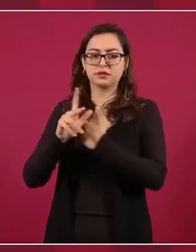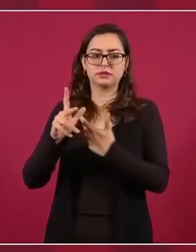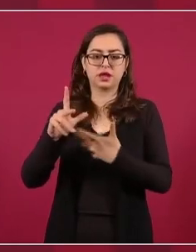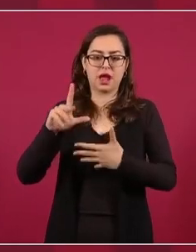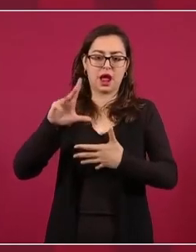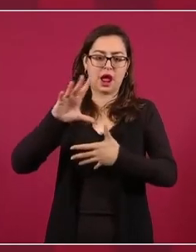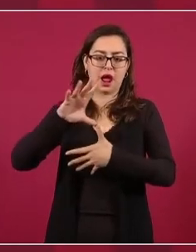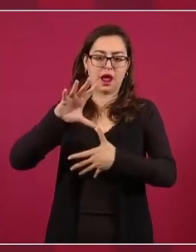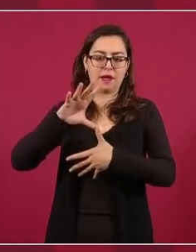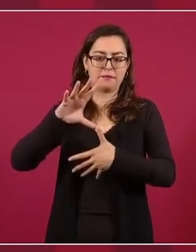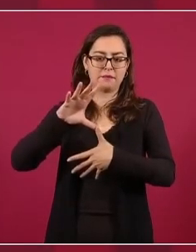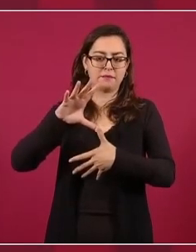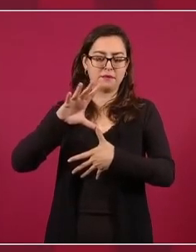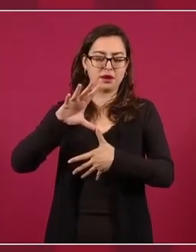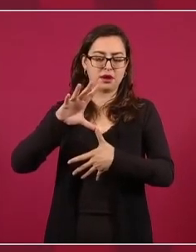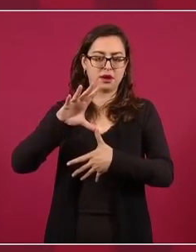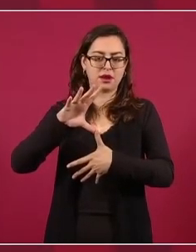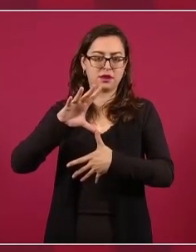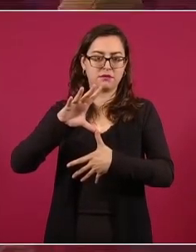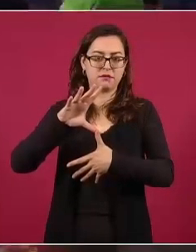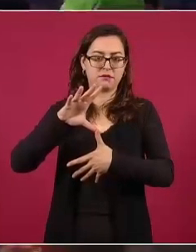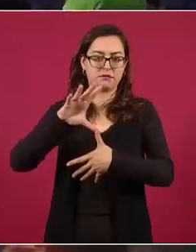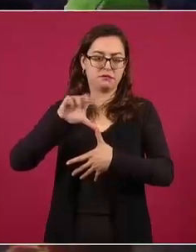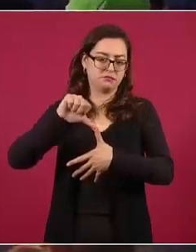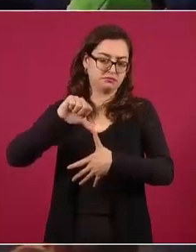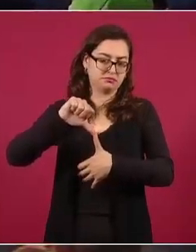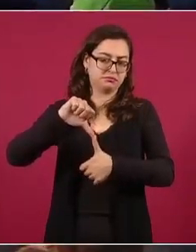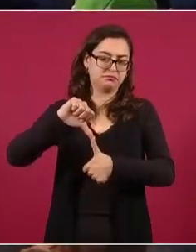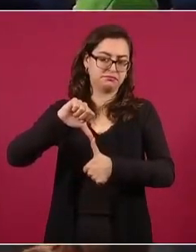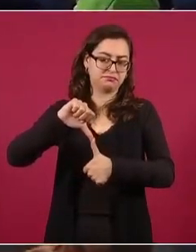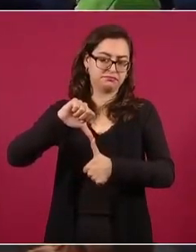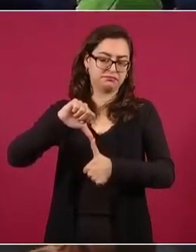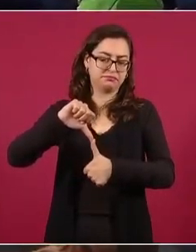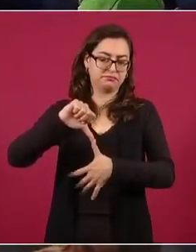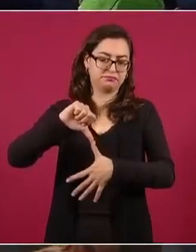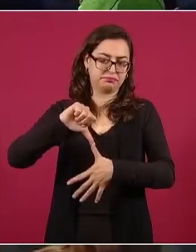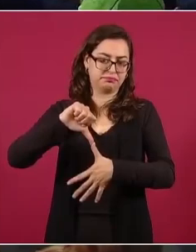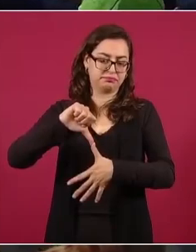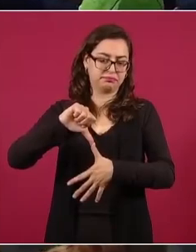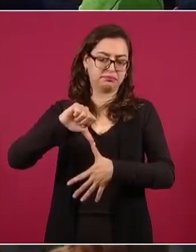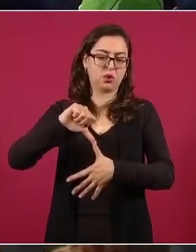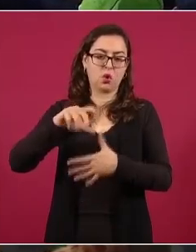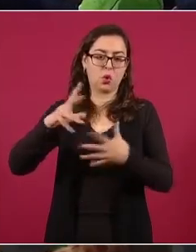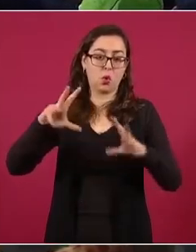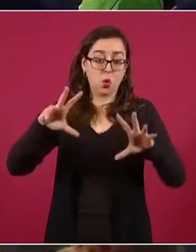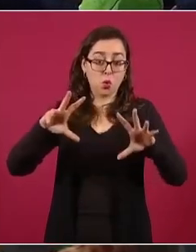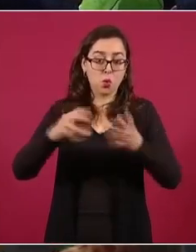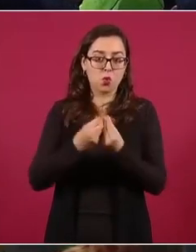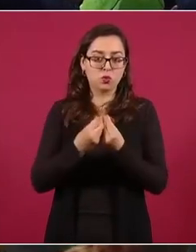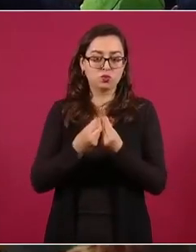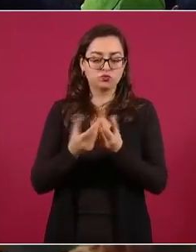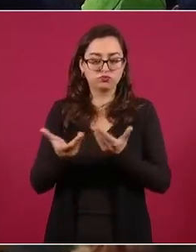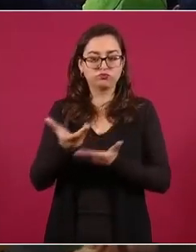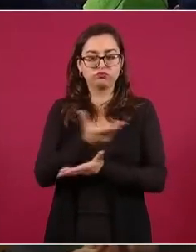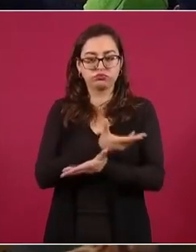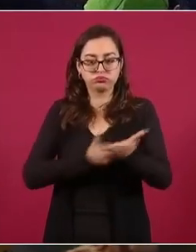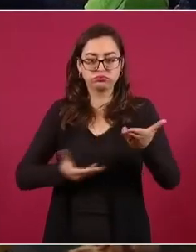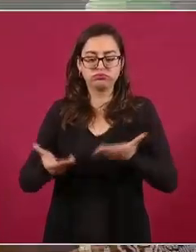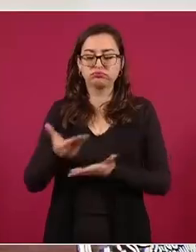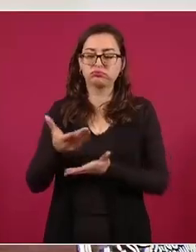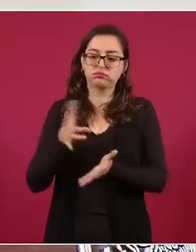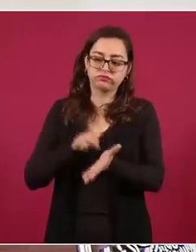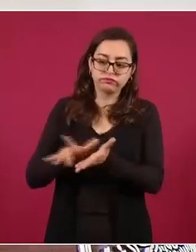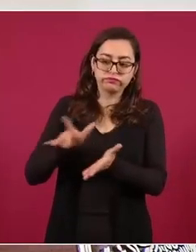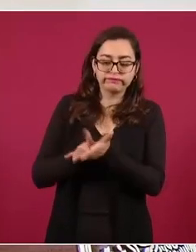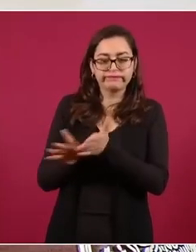Central, de Centroamérica, que haya apoyos